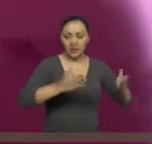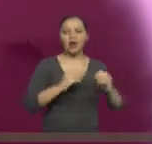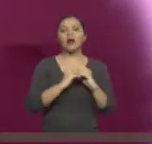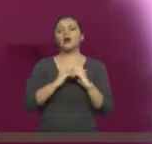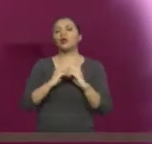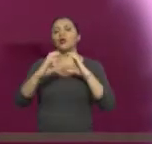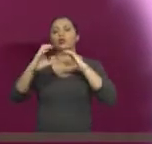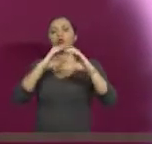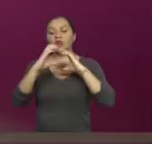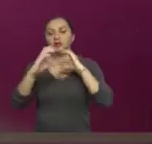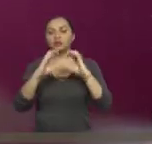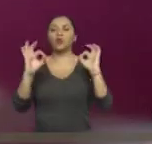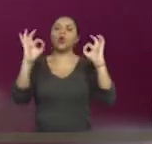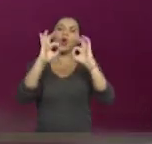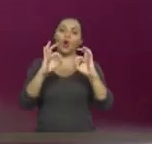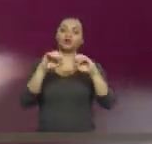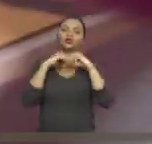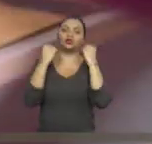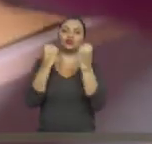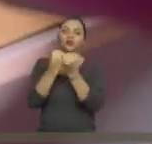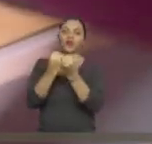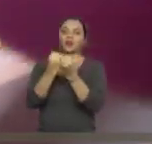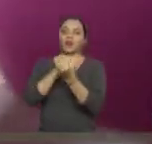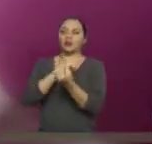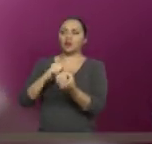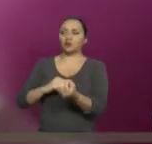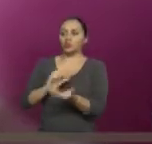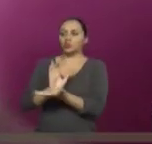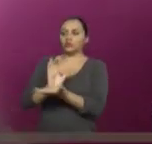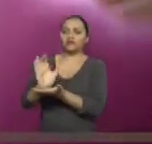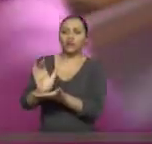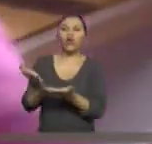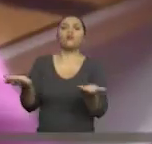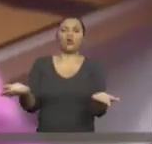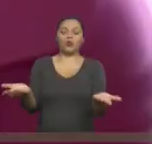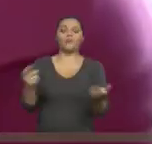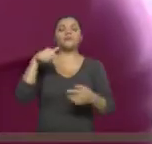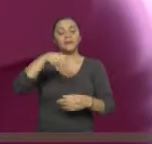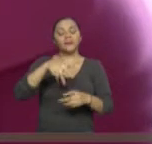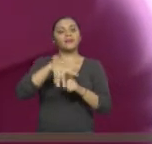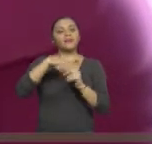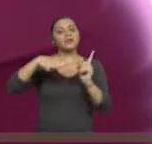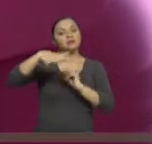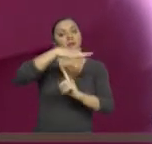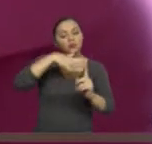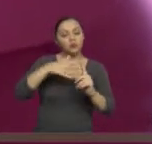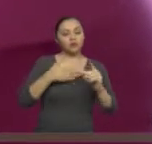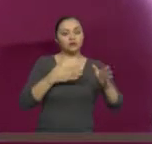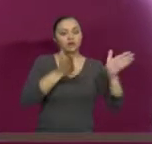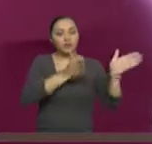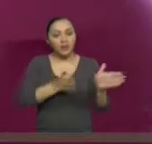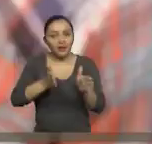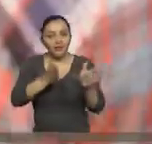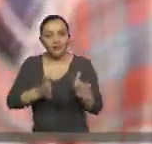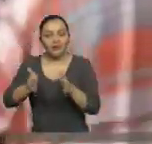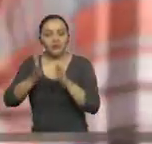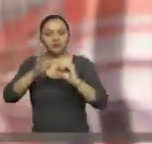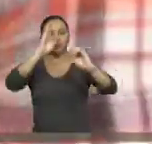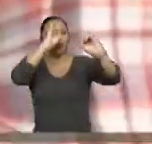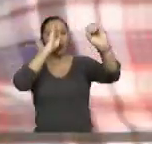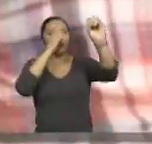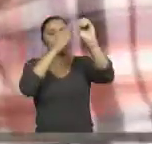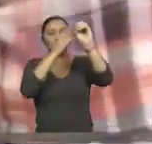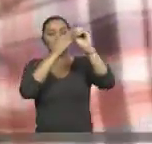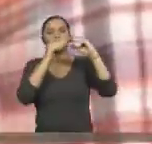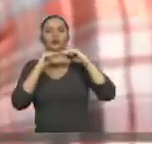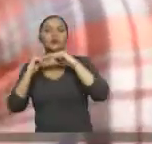actitudinales de la sociedad. Logra determinar una situación para planificar acciones con la finalidad de